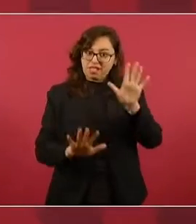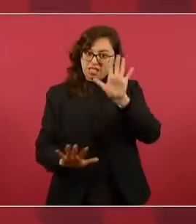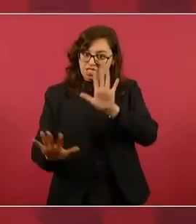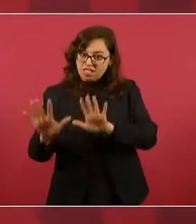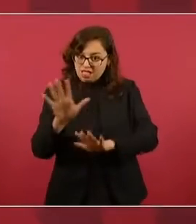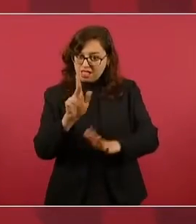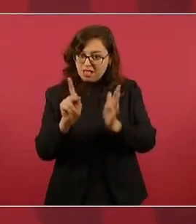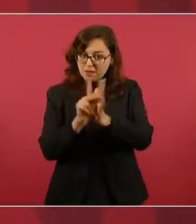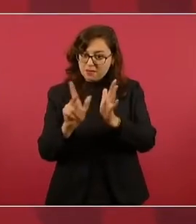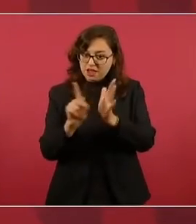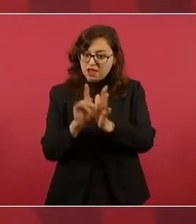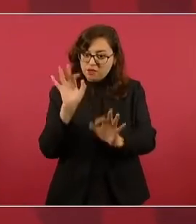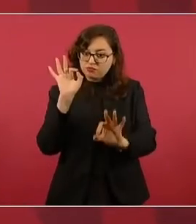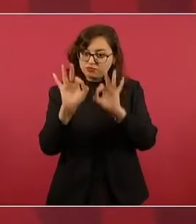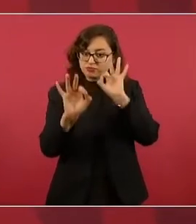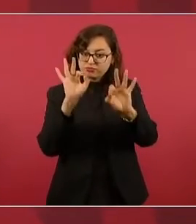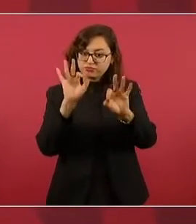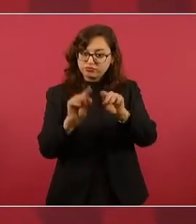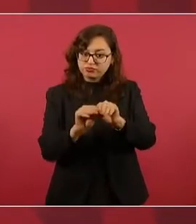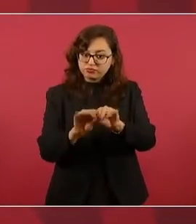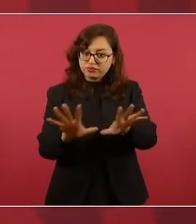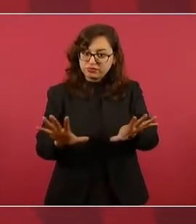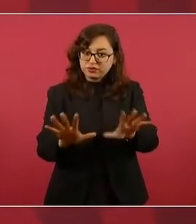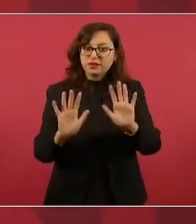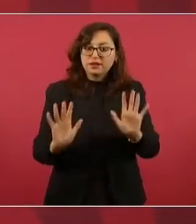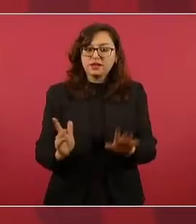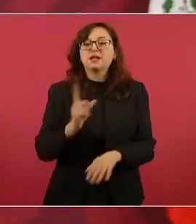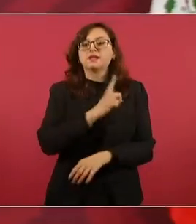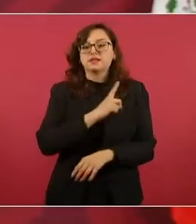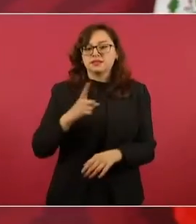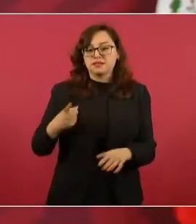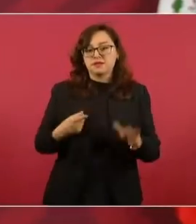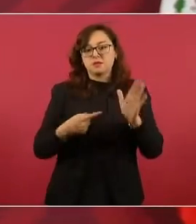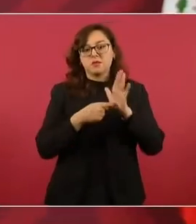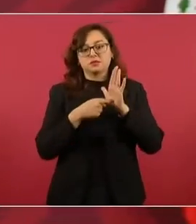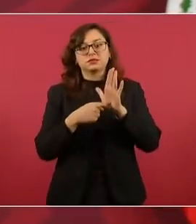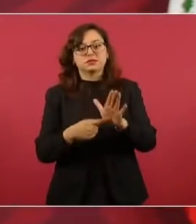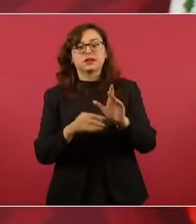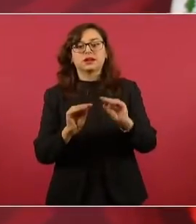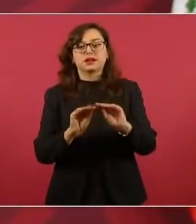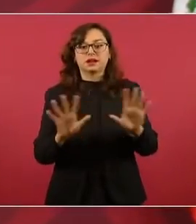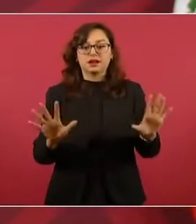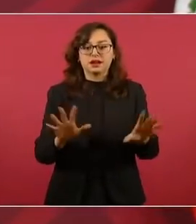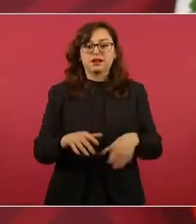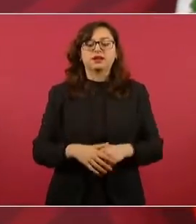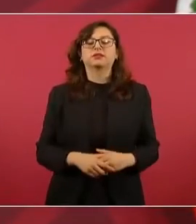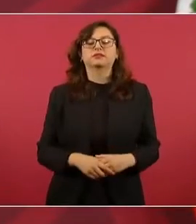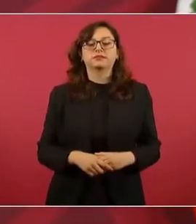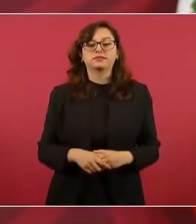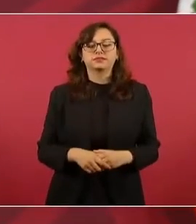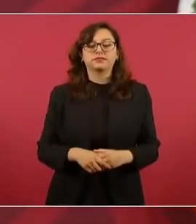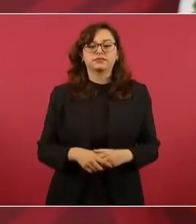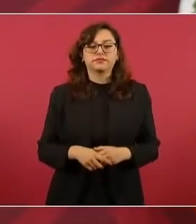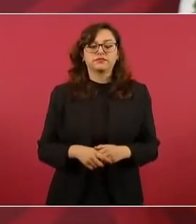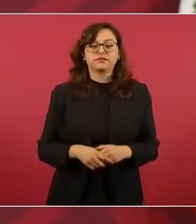de los procedimientos de manipulación, porque a veces son